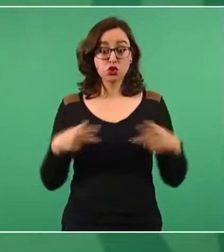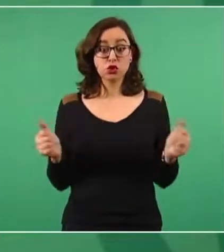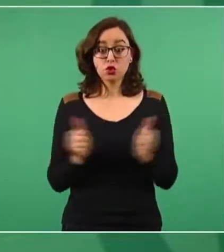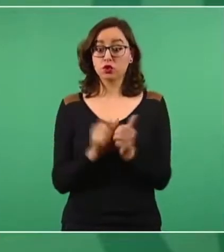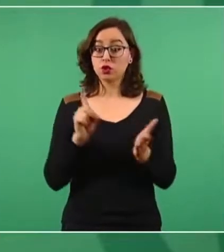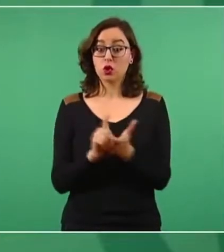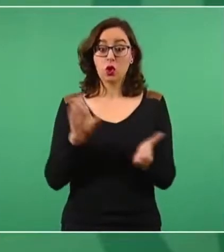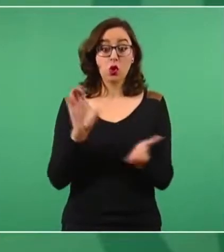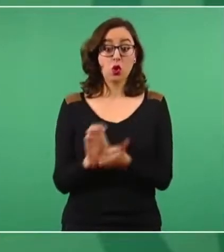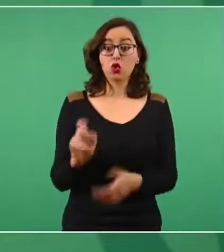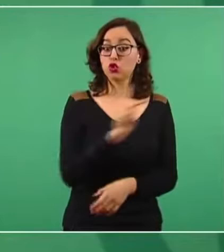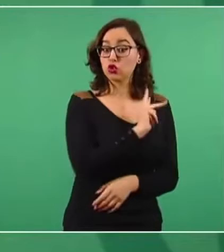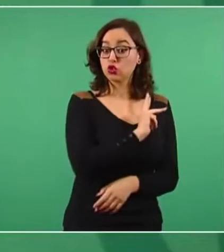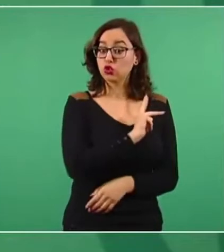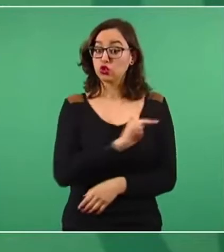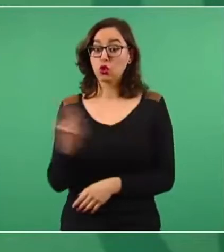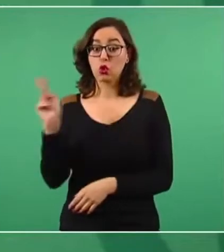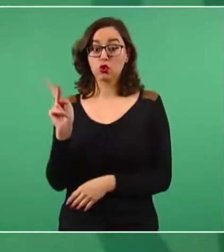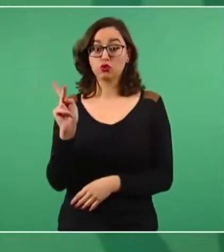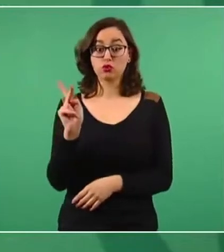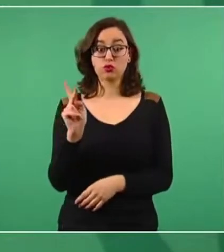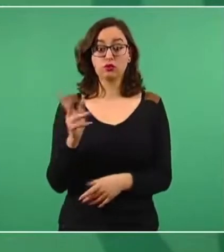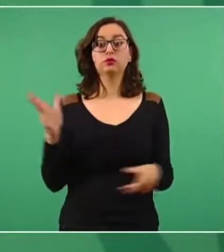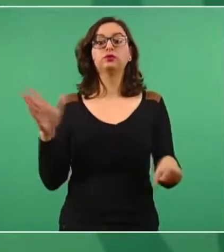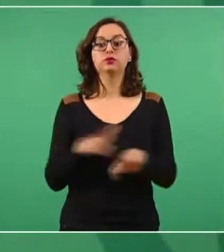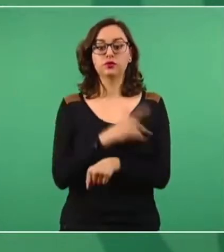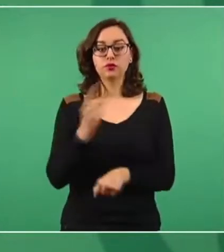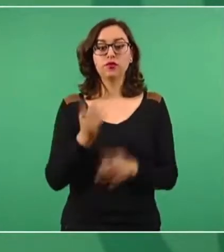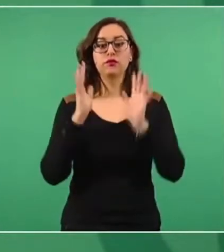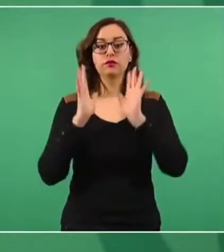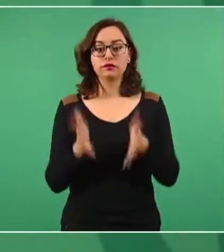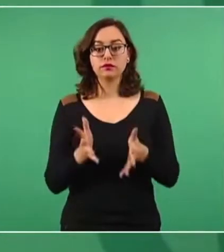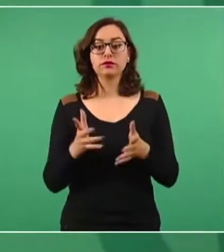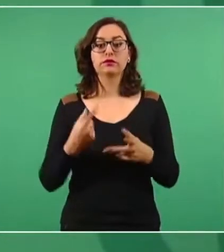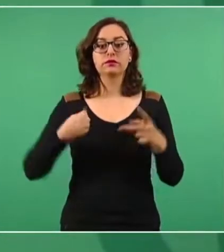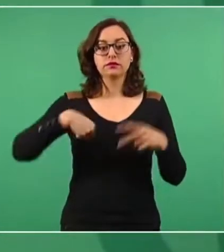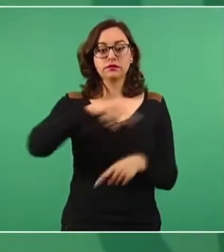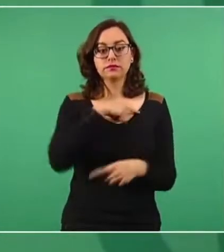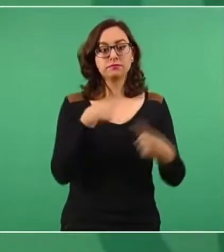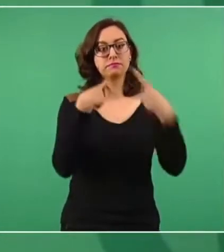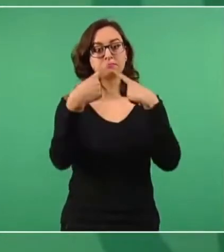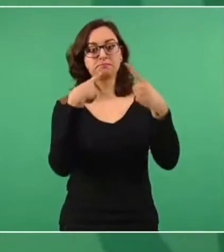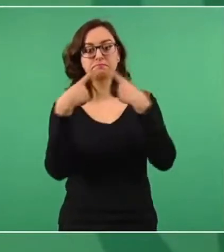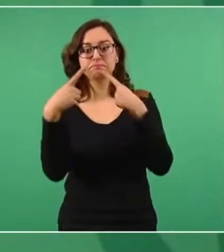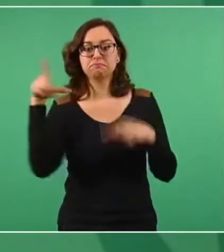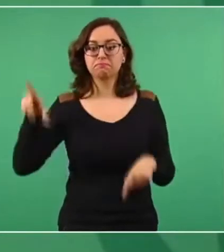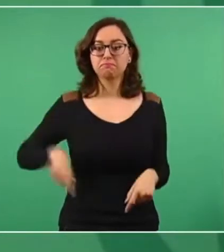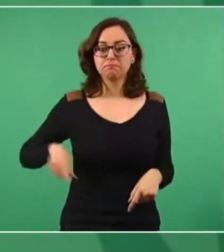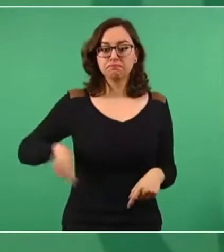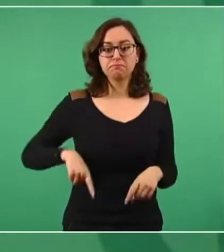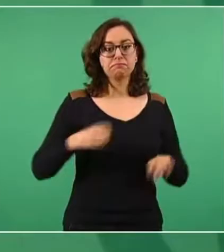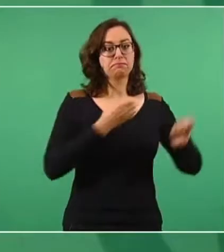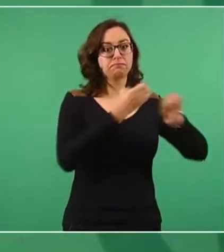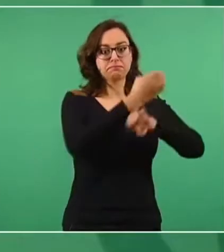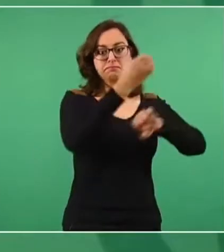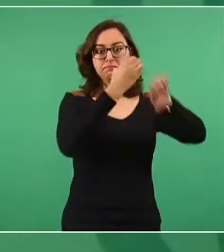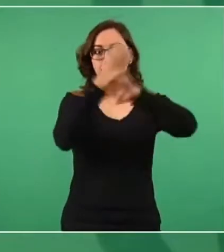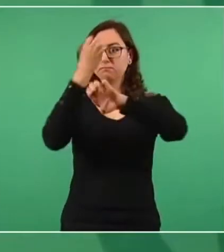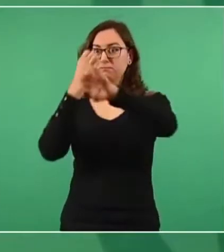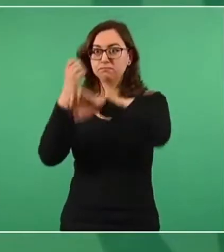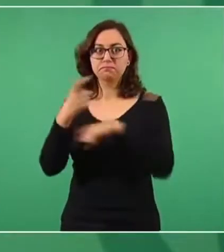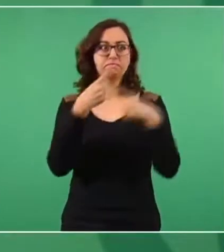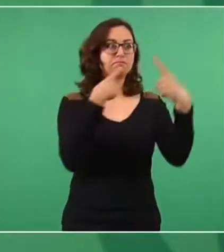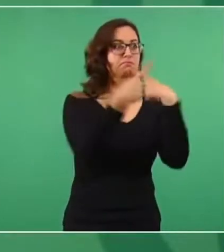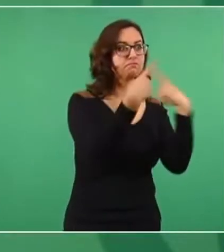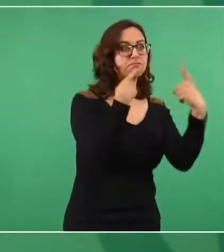estamos buscando un acuerdo con los gobiernos de los estados, ahora que vinieron